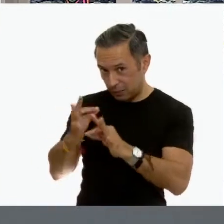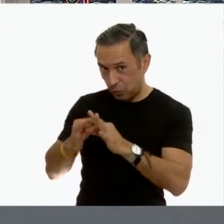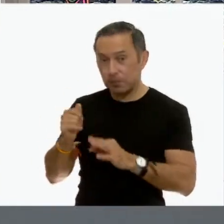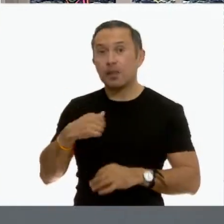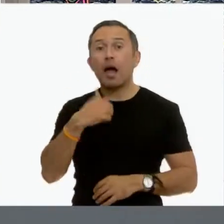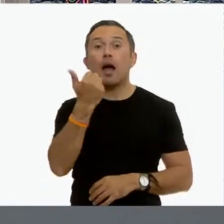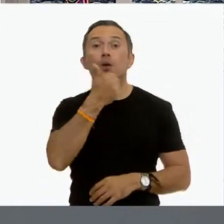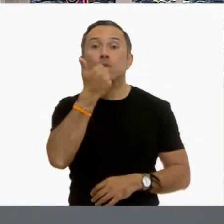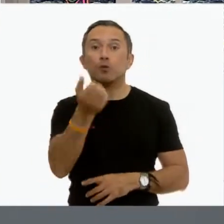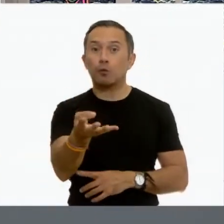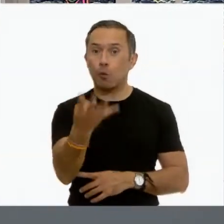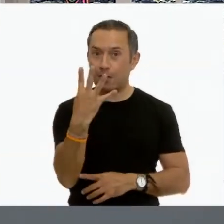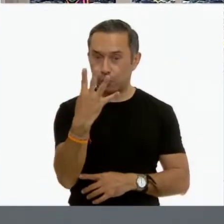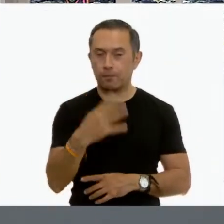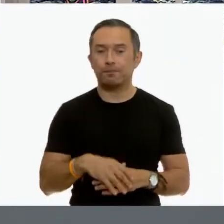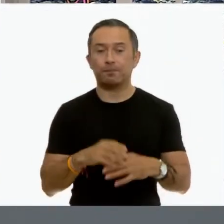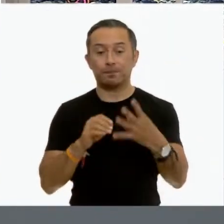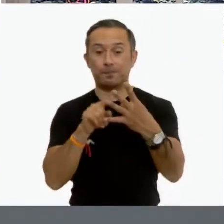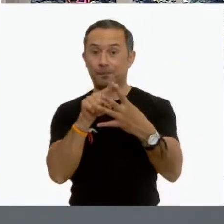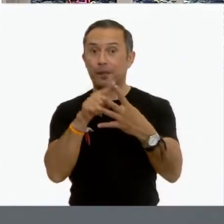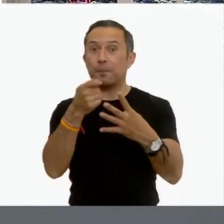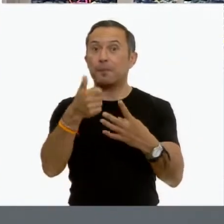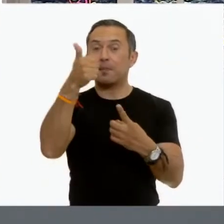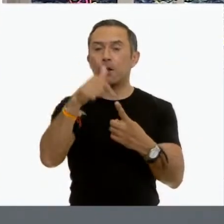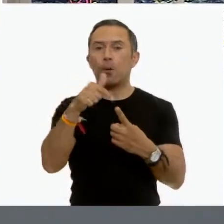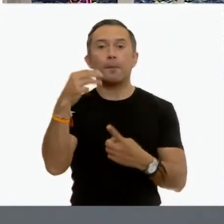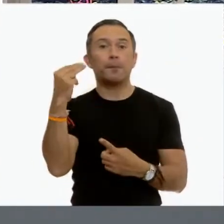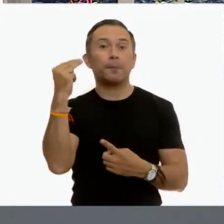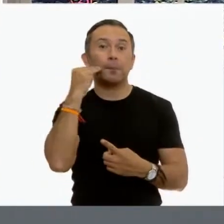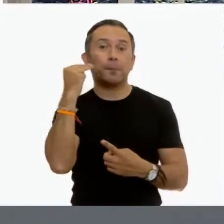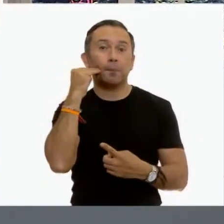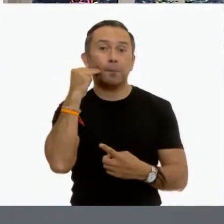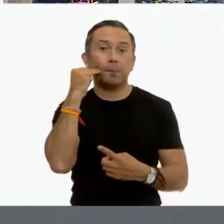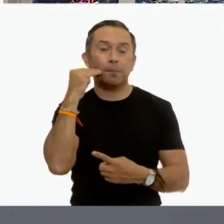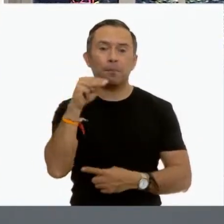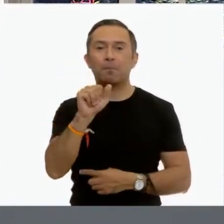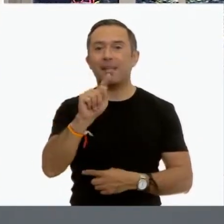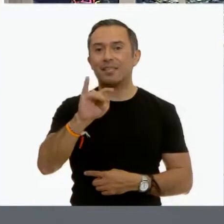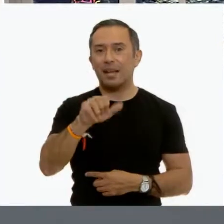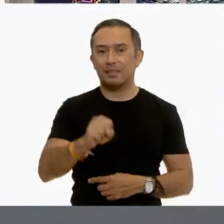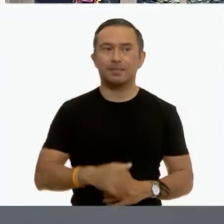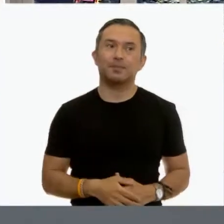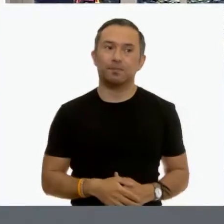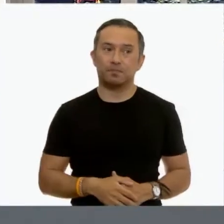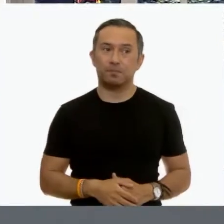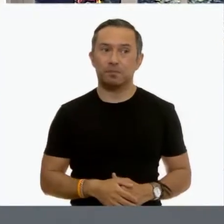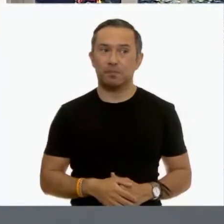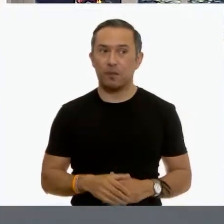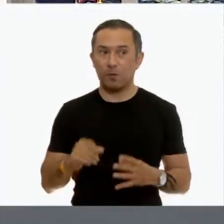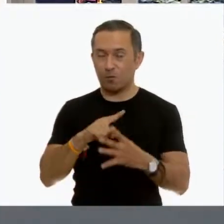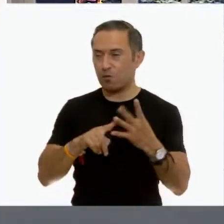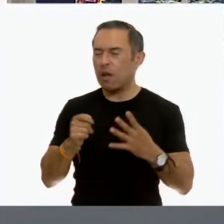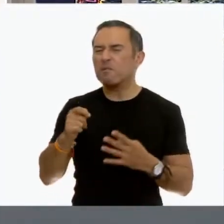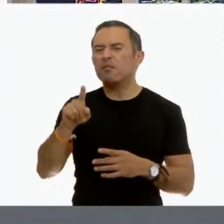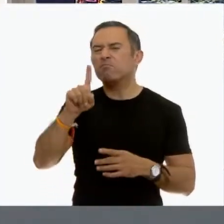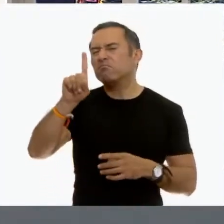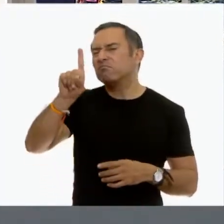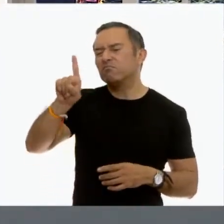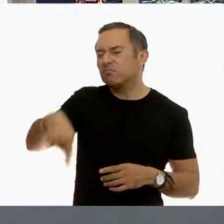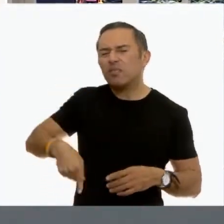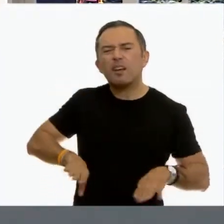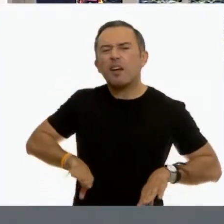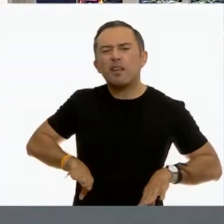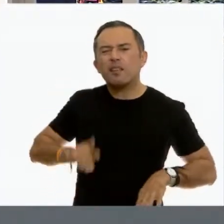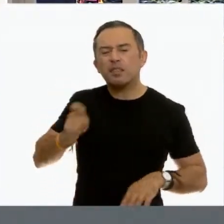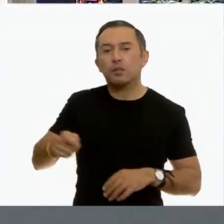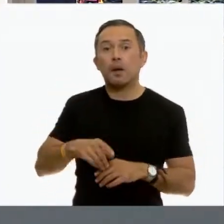se llama Matías. ¿Me puedes ir ayudando con las características? Claro que sí. Matías es un niño